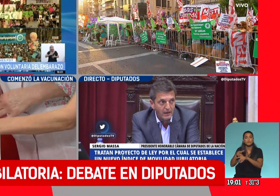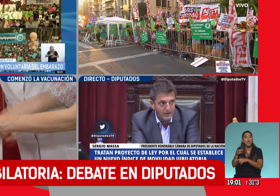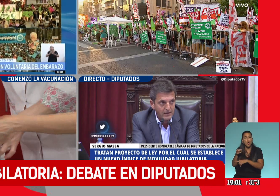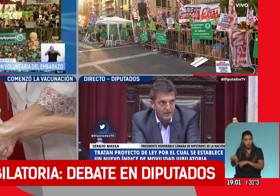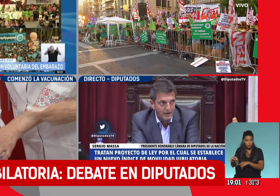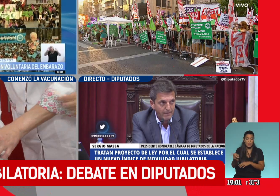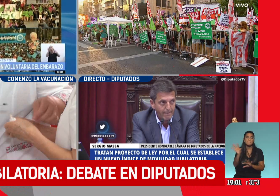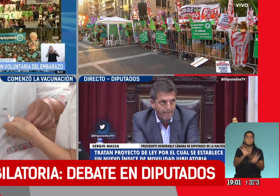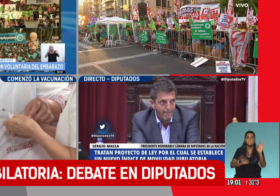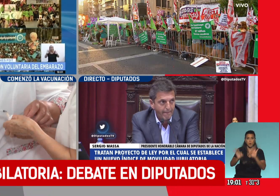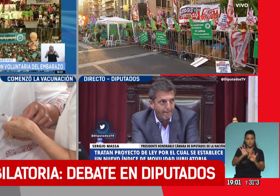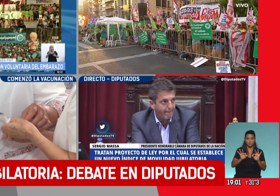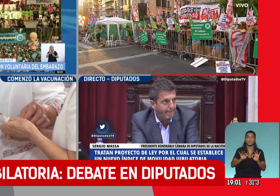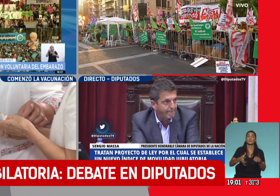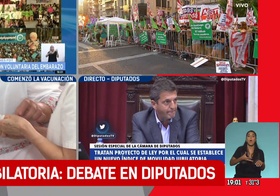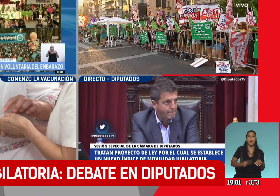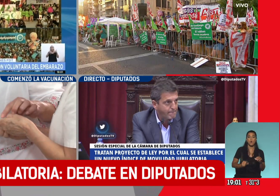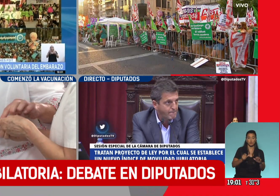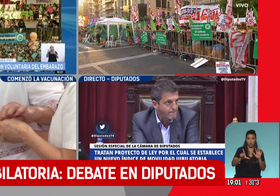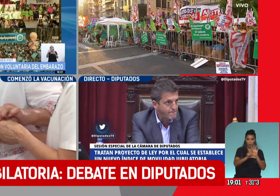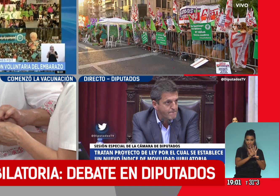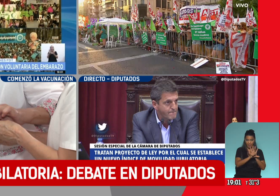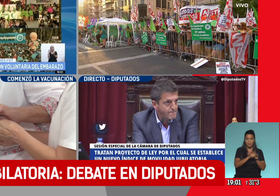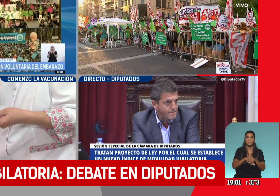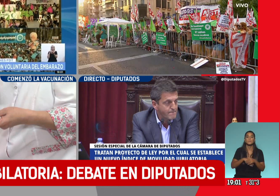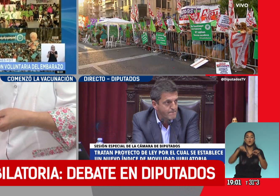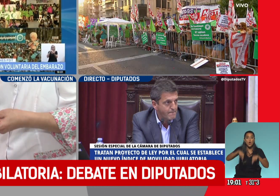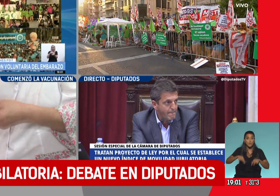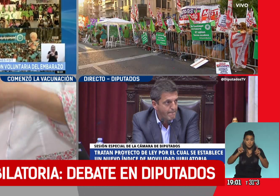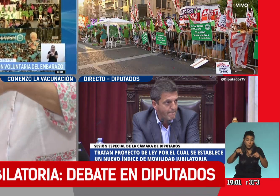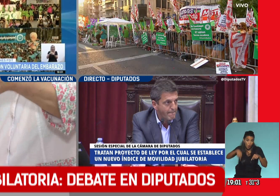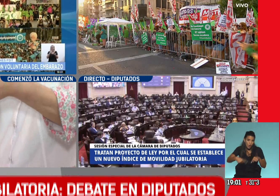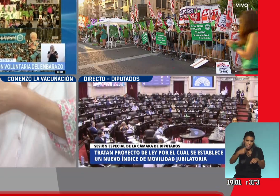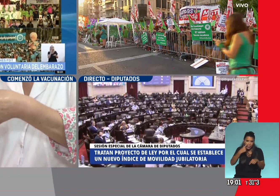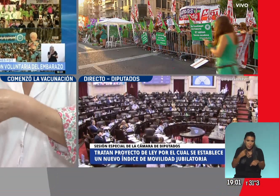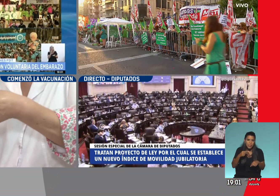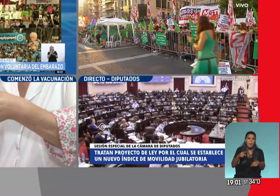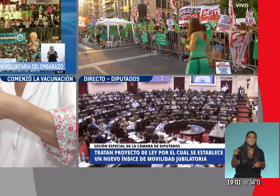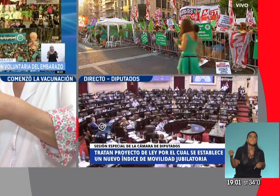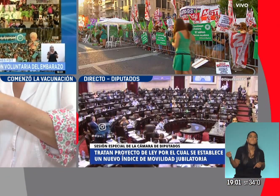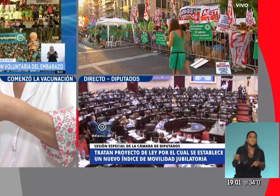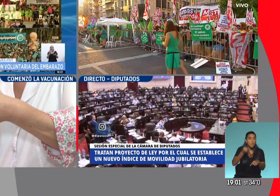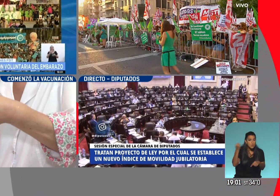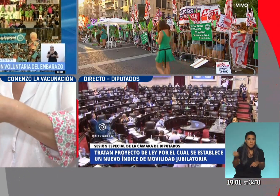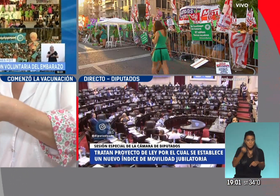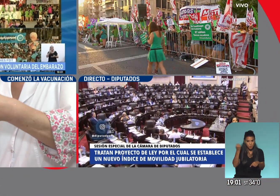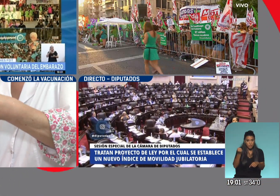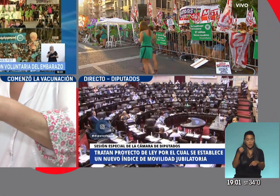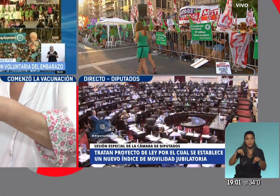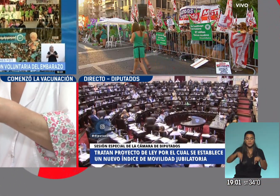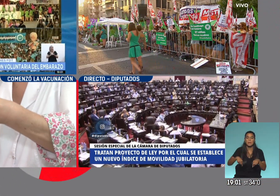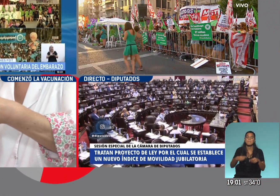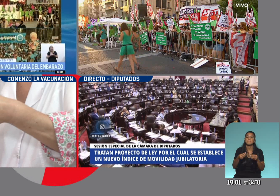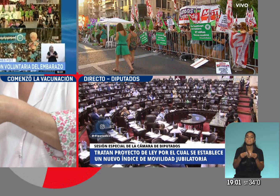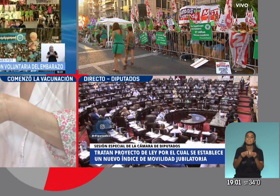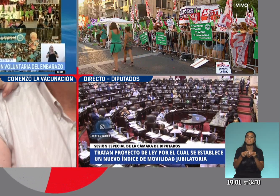del proyecto de aborto legal. Hoy, también, porque ha sido un día importante, trascendental, para el